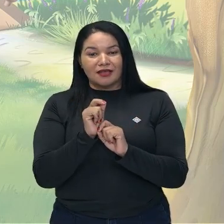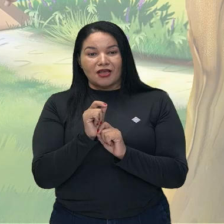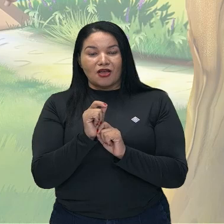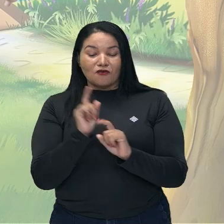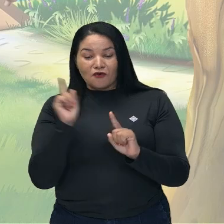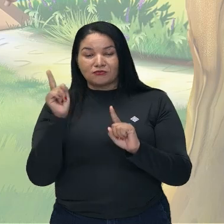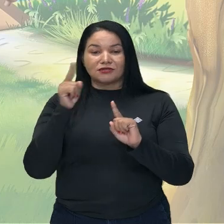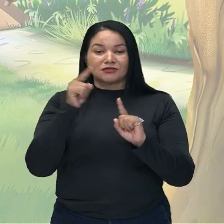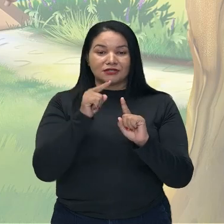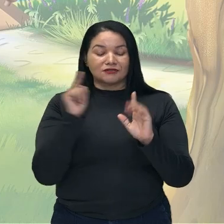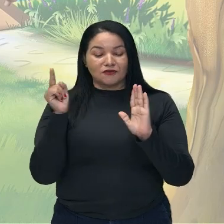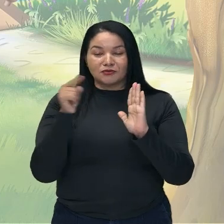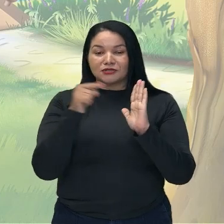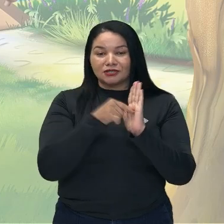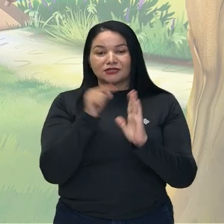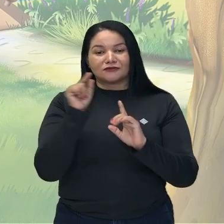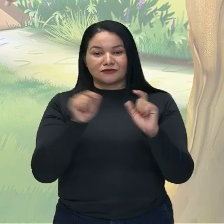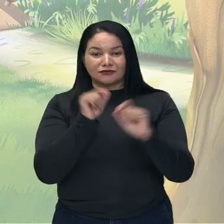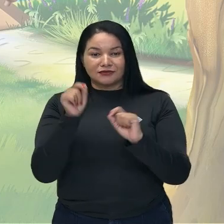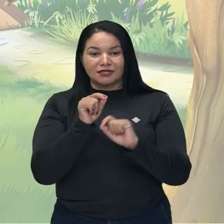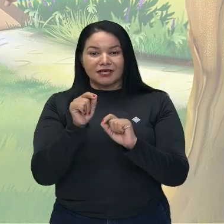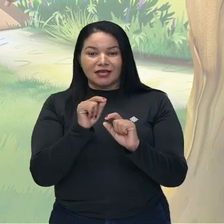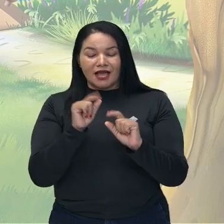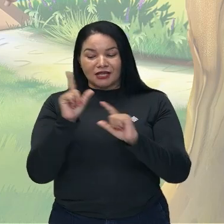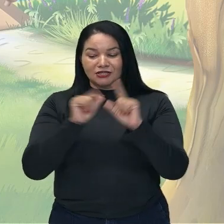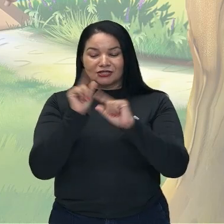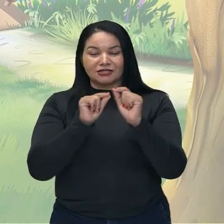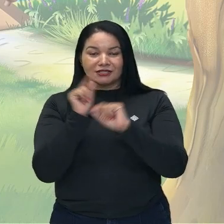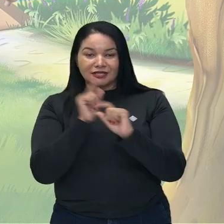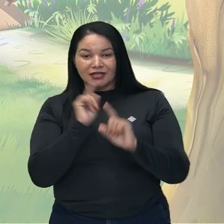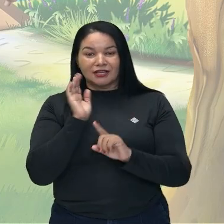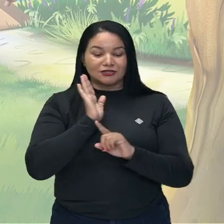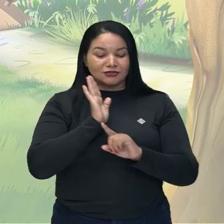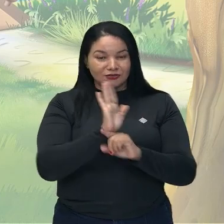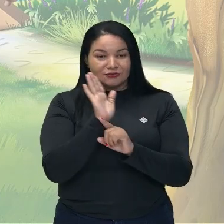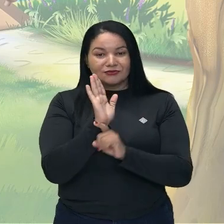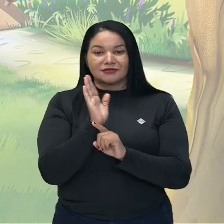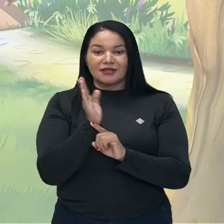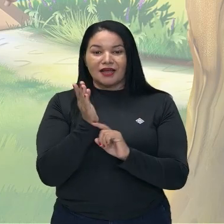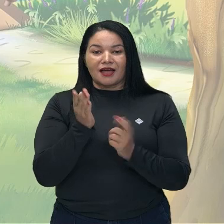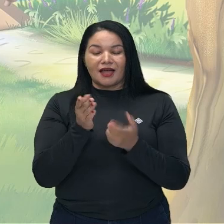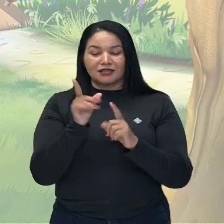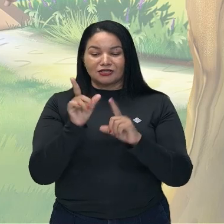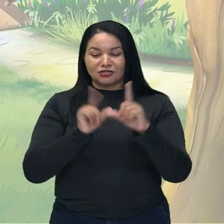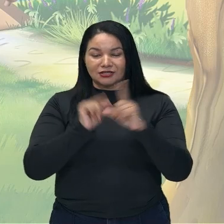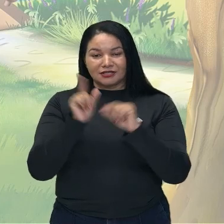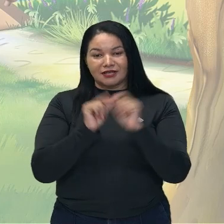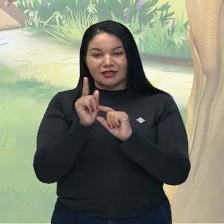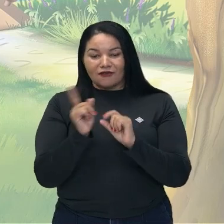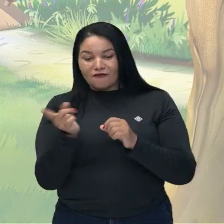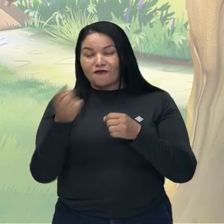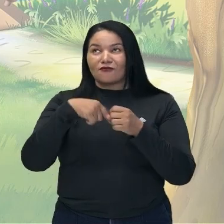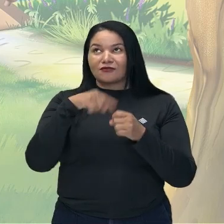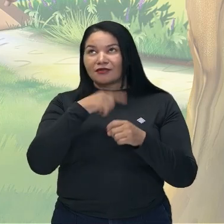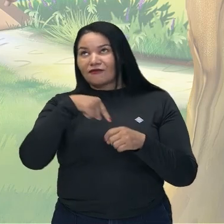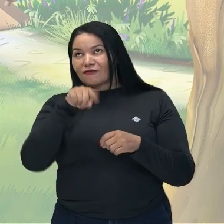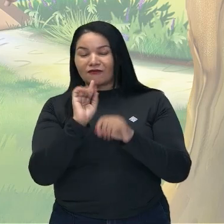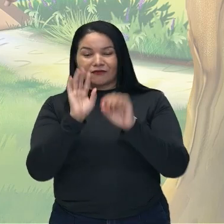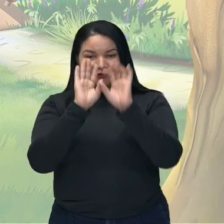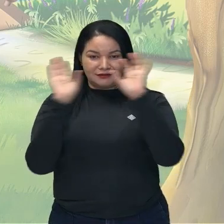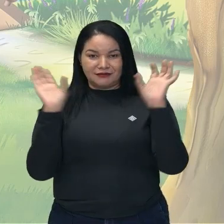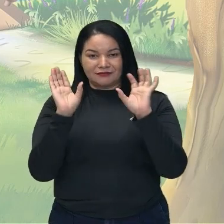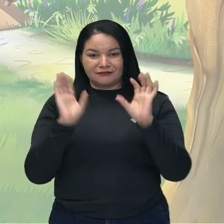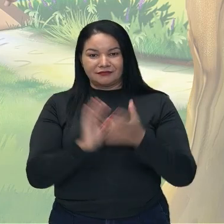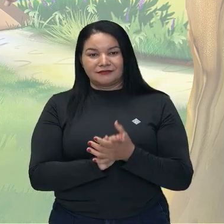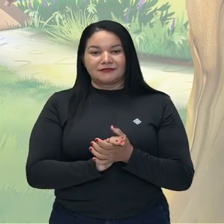Alicia de ayudar a la estrella mágica a regresar al cielo. Esta misión implica varios